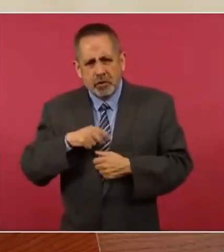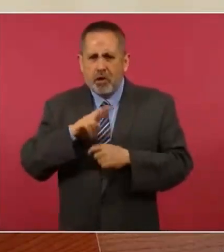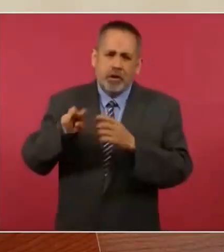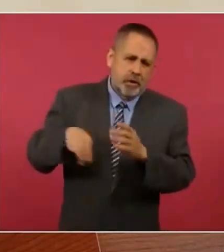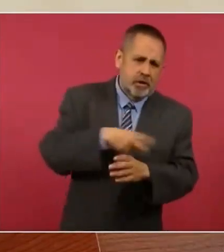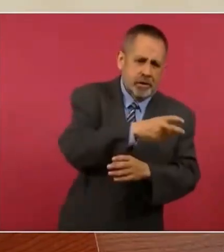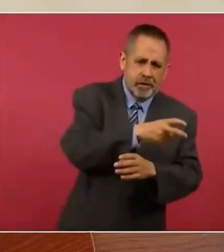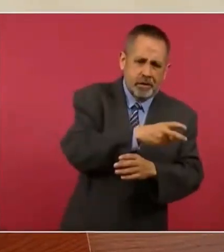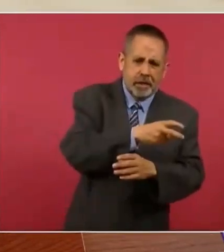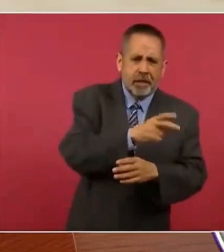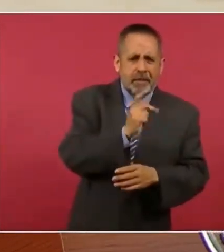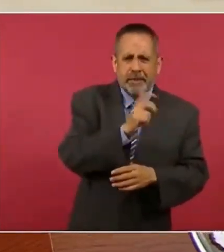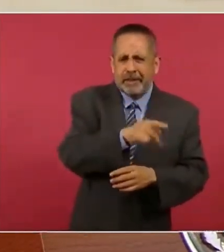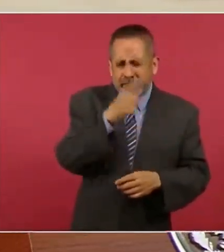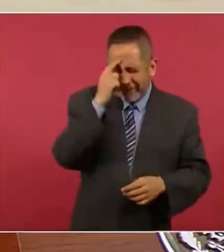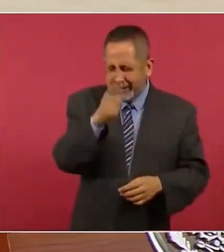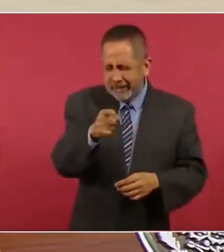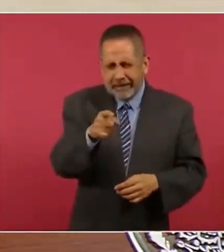regresó.